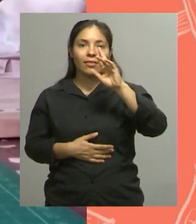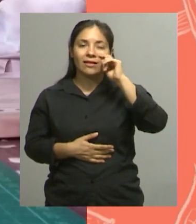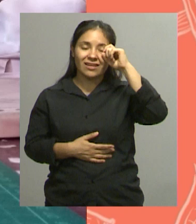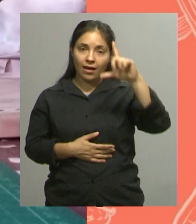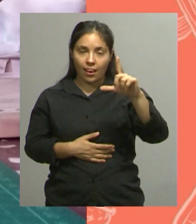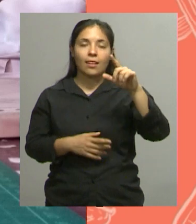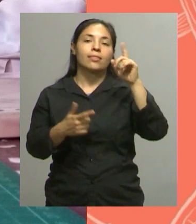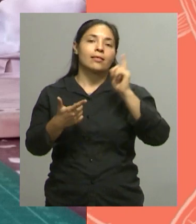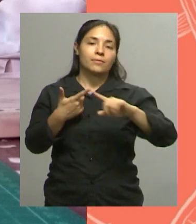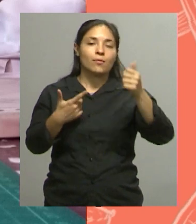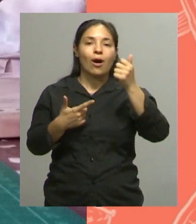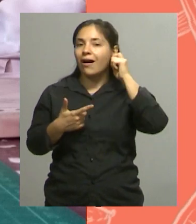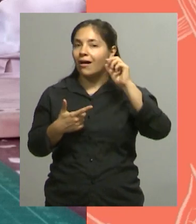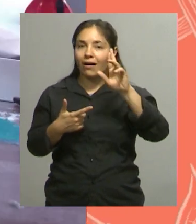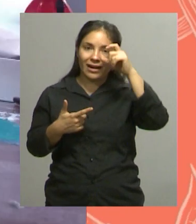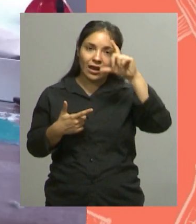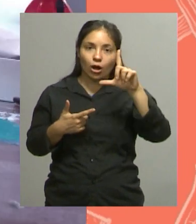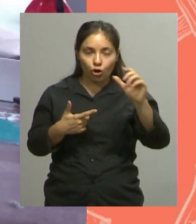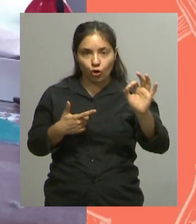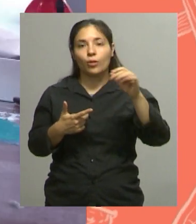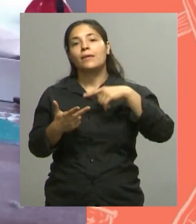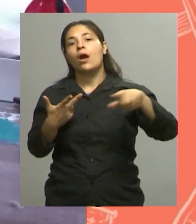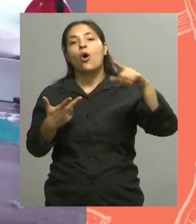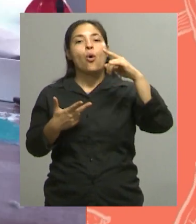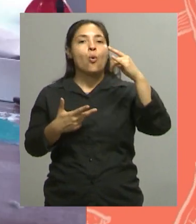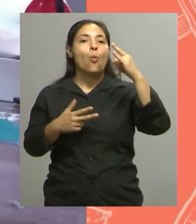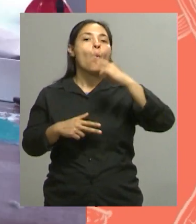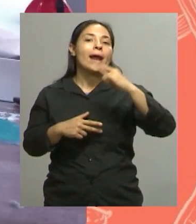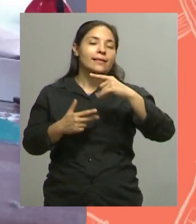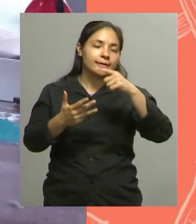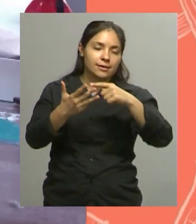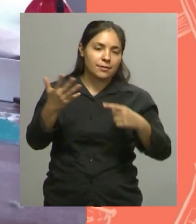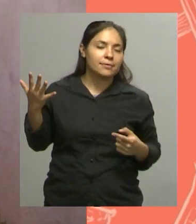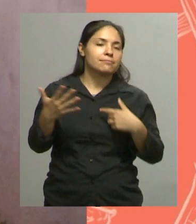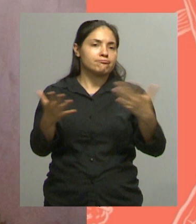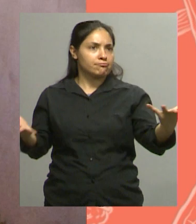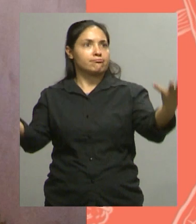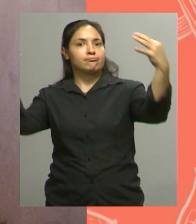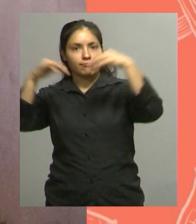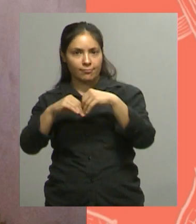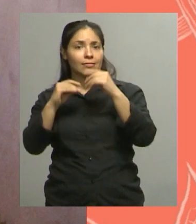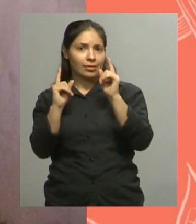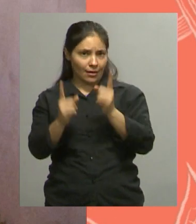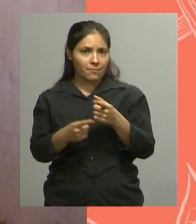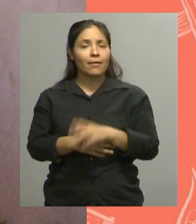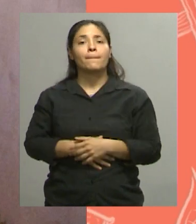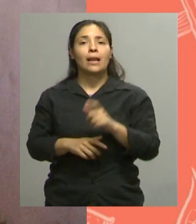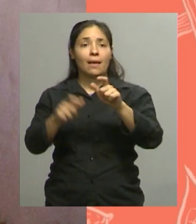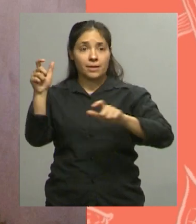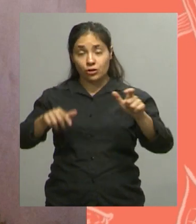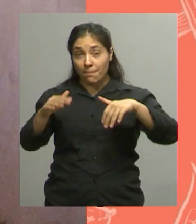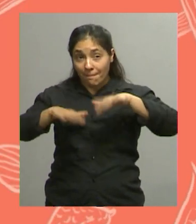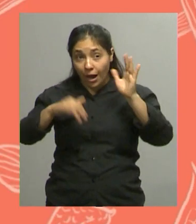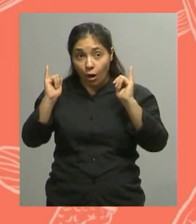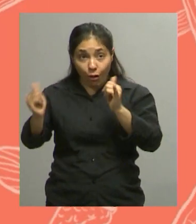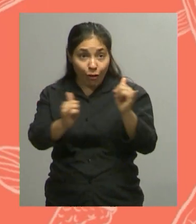Agrelo, de Ugarteche O sea que se fue como contagiando a la gente de la zona para participar Los chicos más que